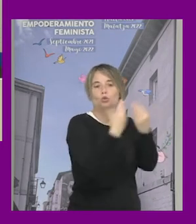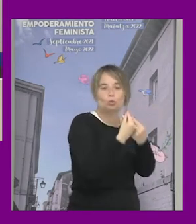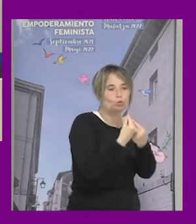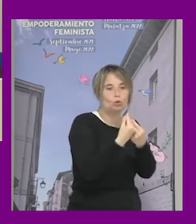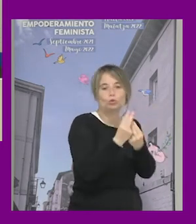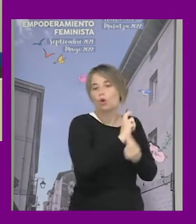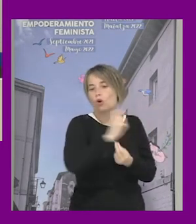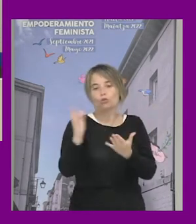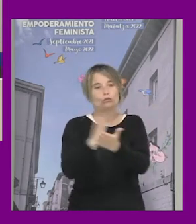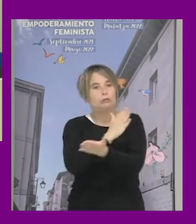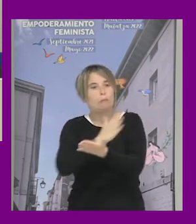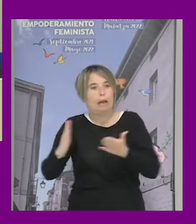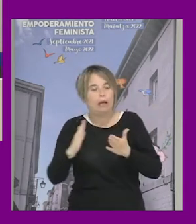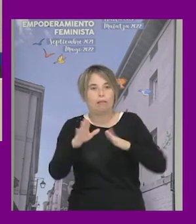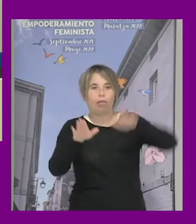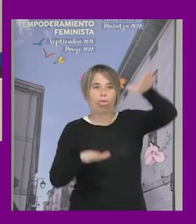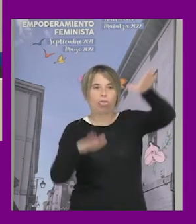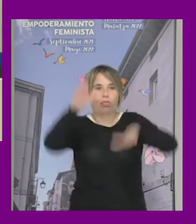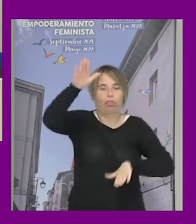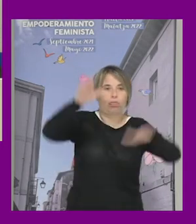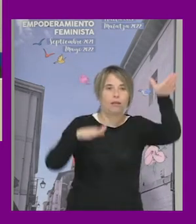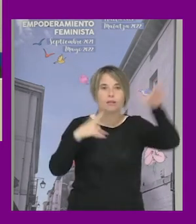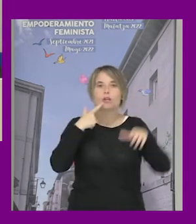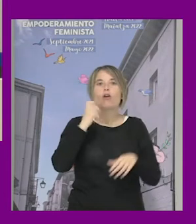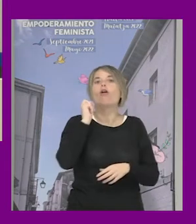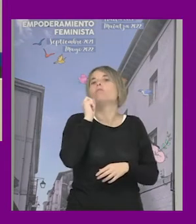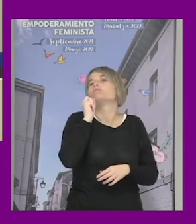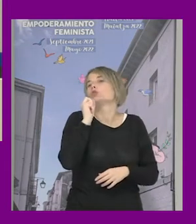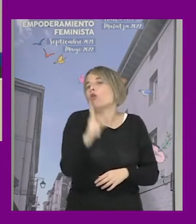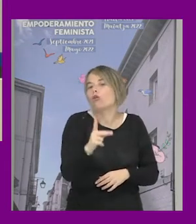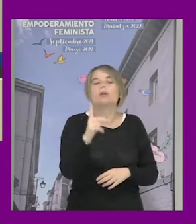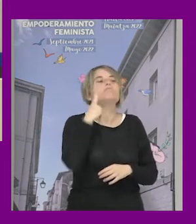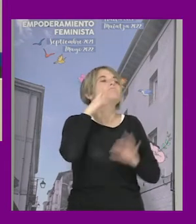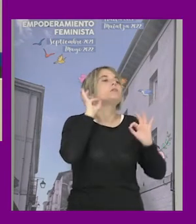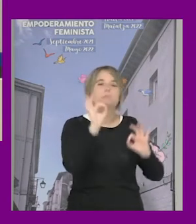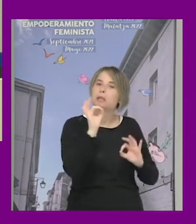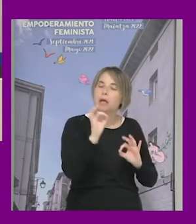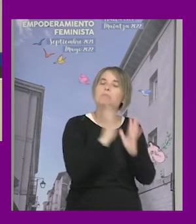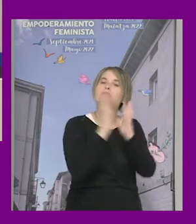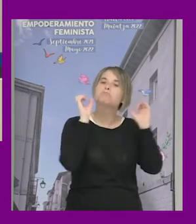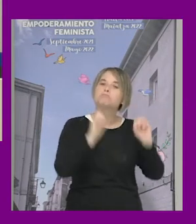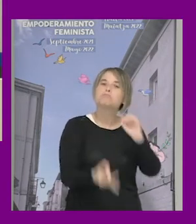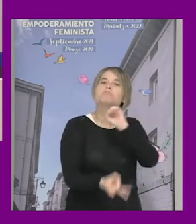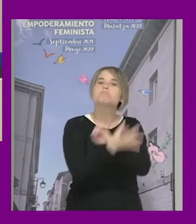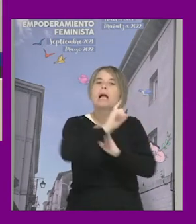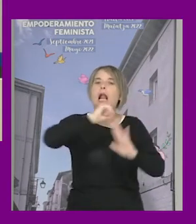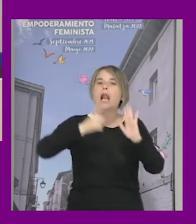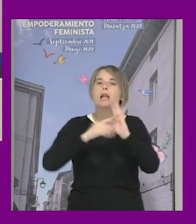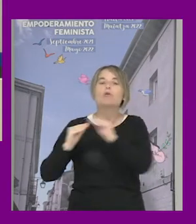que han decidido a priori que esto va separado y otras que dicen ok, te compro que es conceptualmente tiene una raíz comuna pero